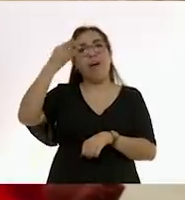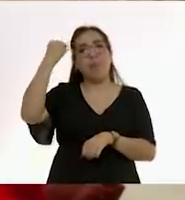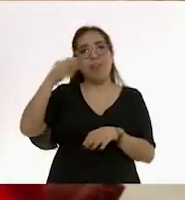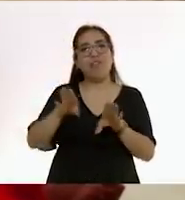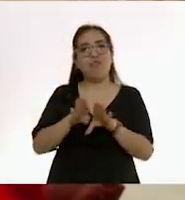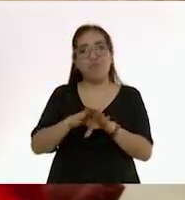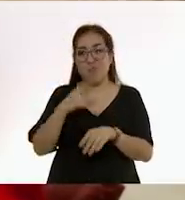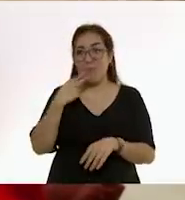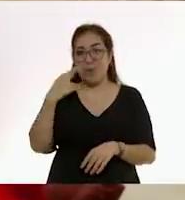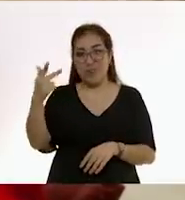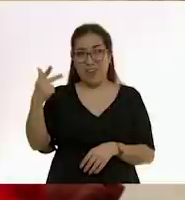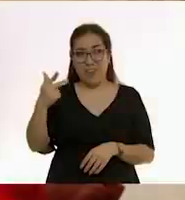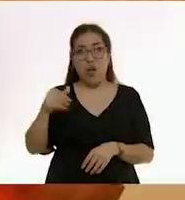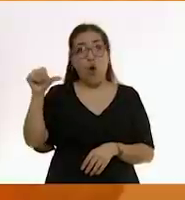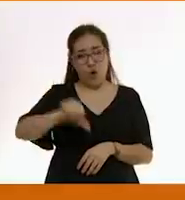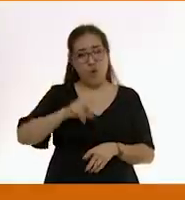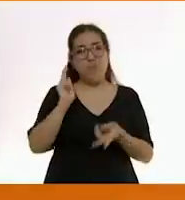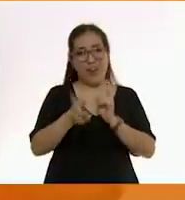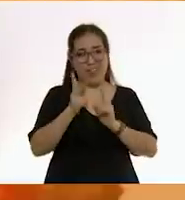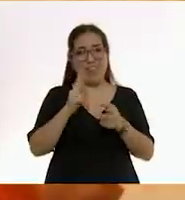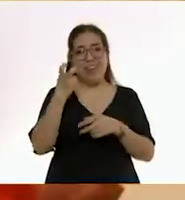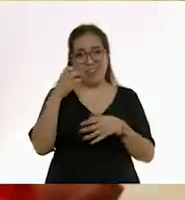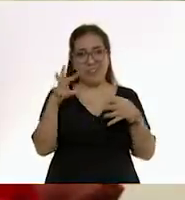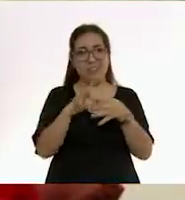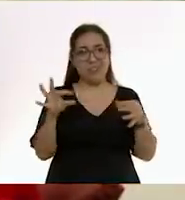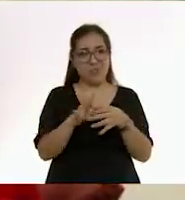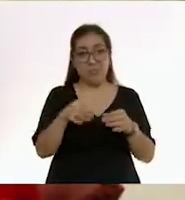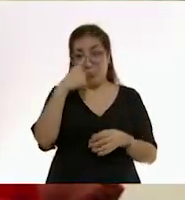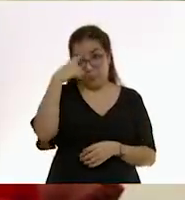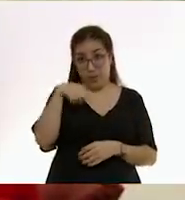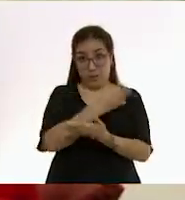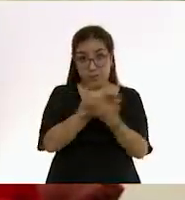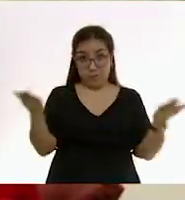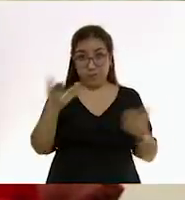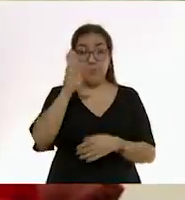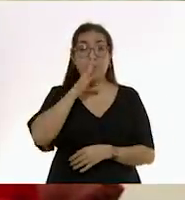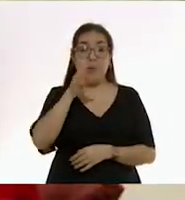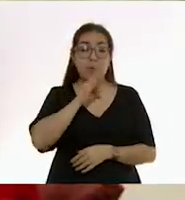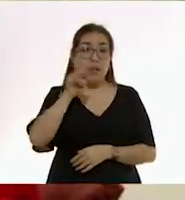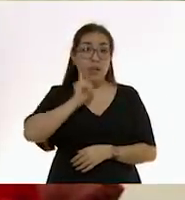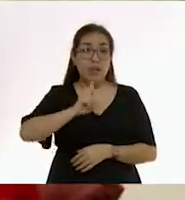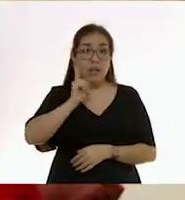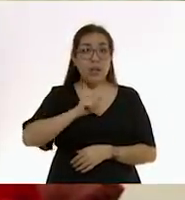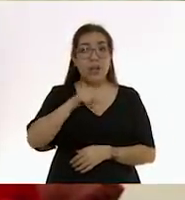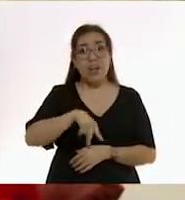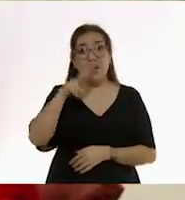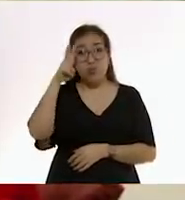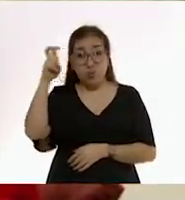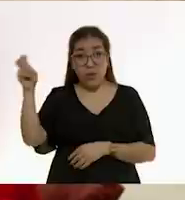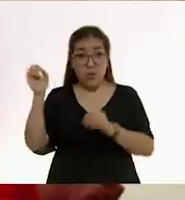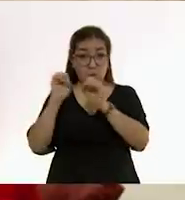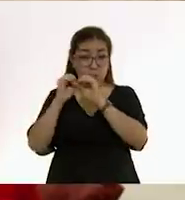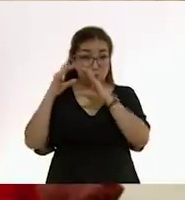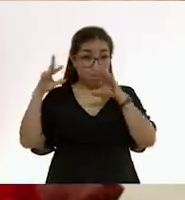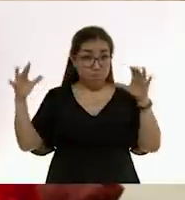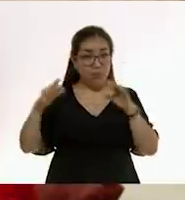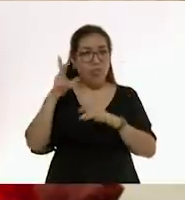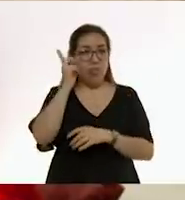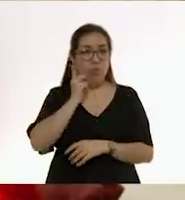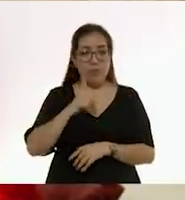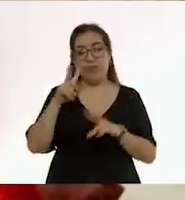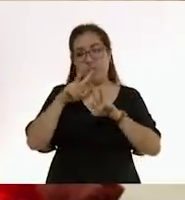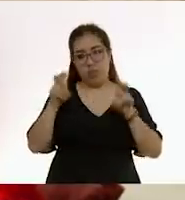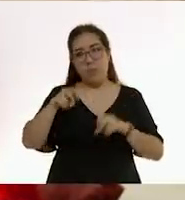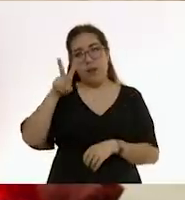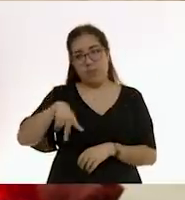Y hoy vamos a platicar de cómo lograrlo. Para las mamás, el sueño quizá es el tema que más preocupa. Y vamos